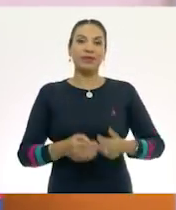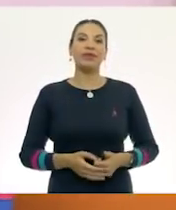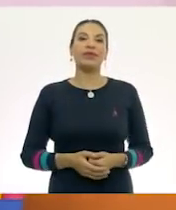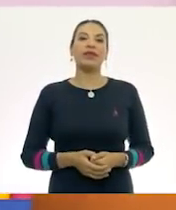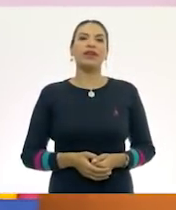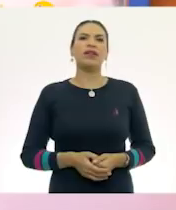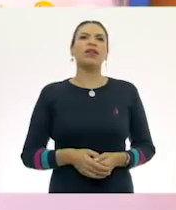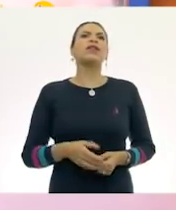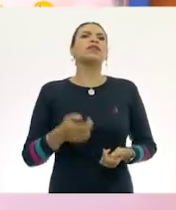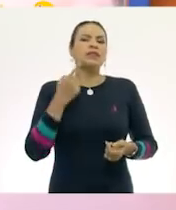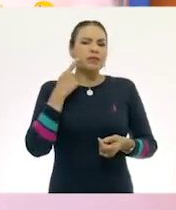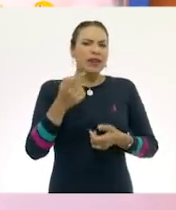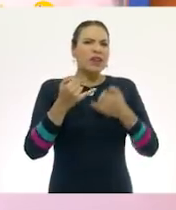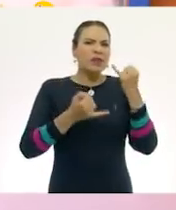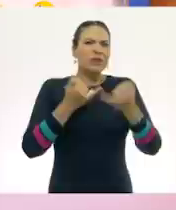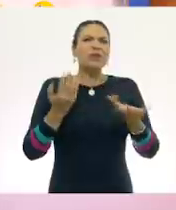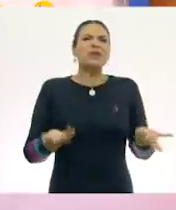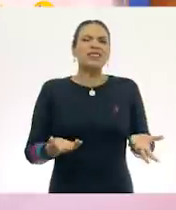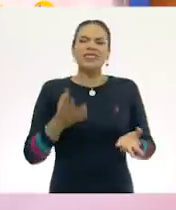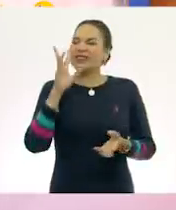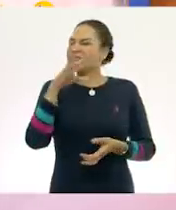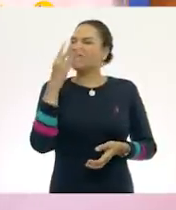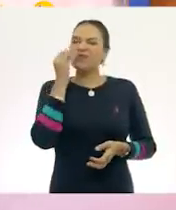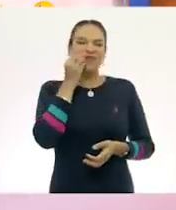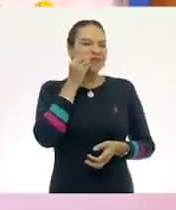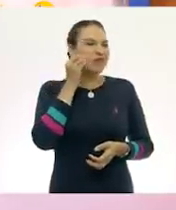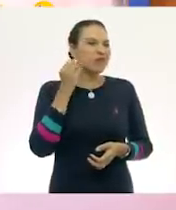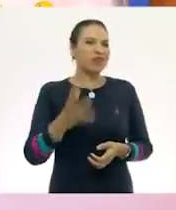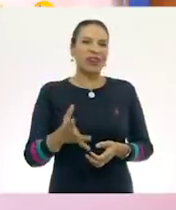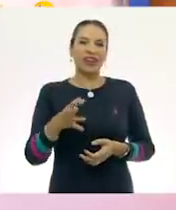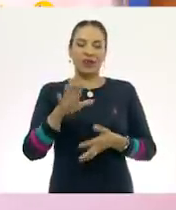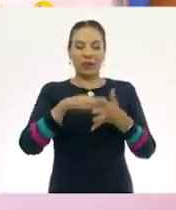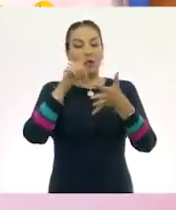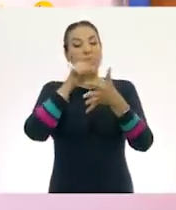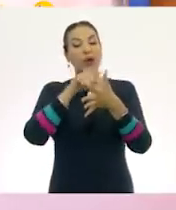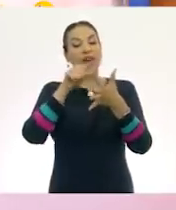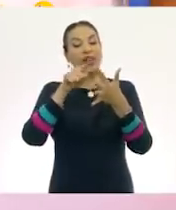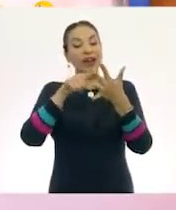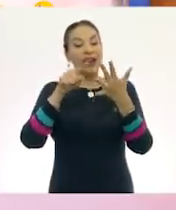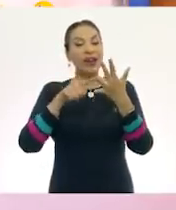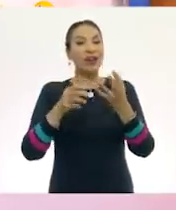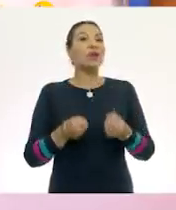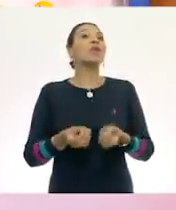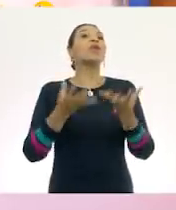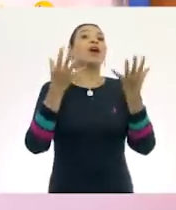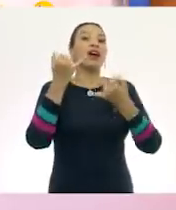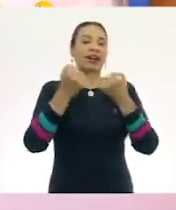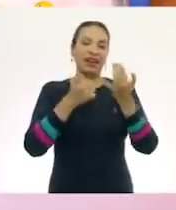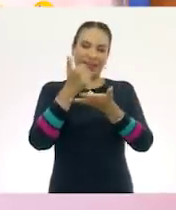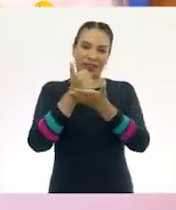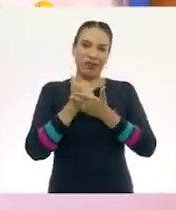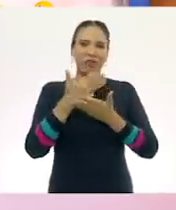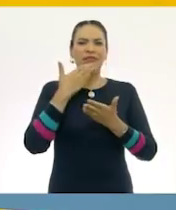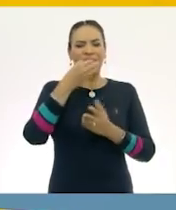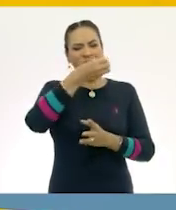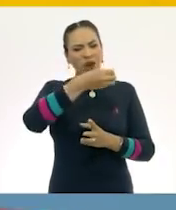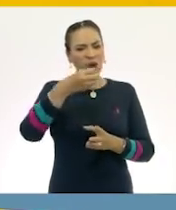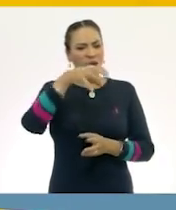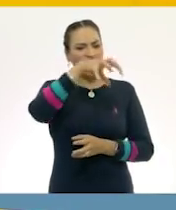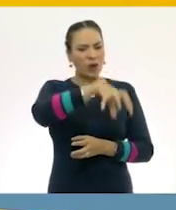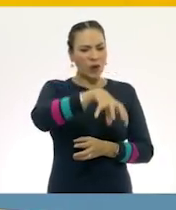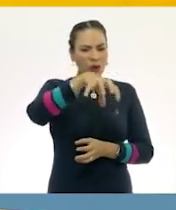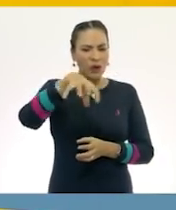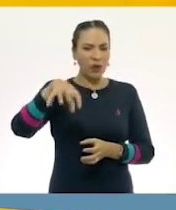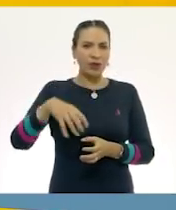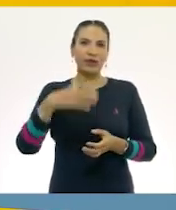¿Cómo ves los juguetes? ¡Están padrísimos! Y contar cuántos juguetes también nos ayuda a organizarlos. Claro,